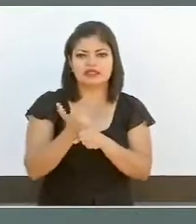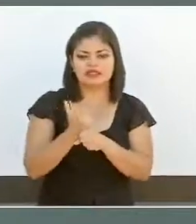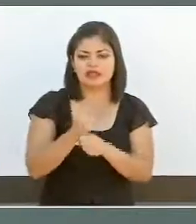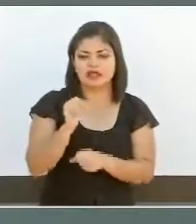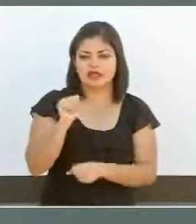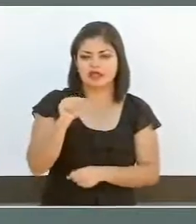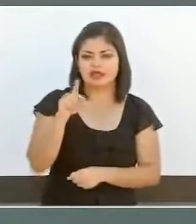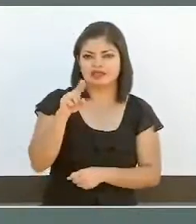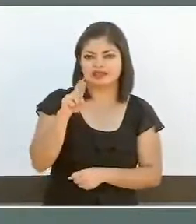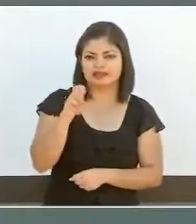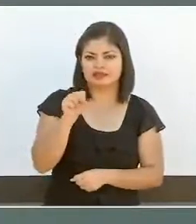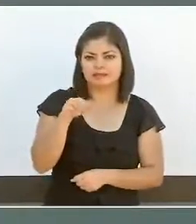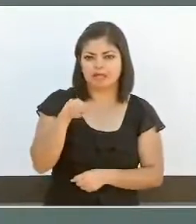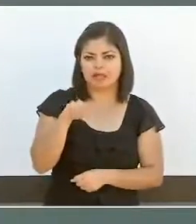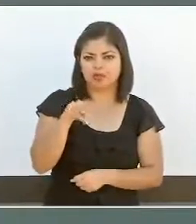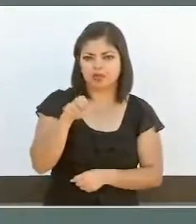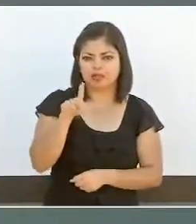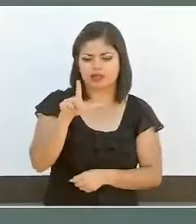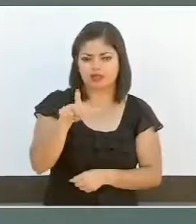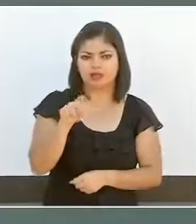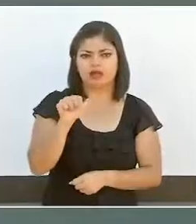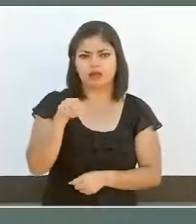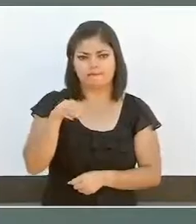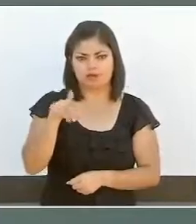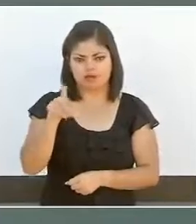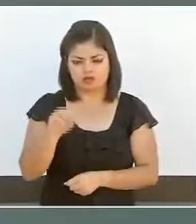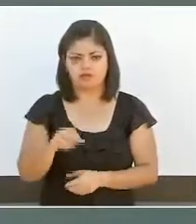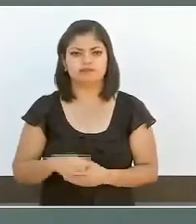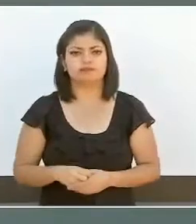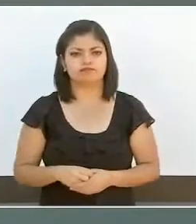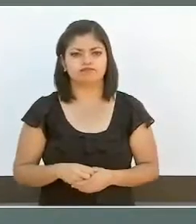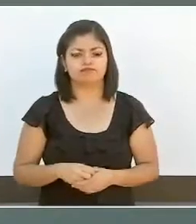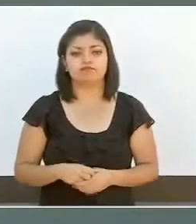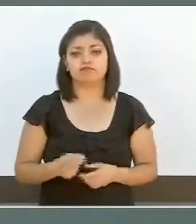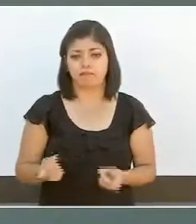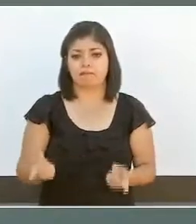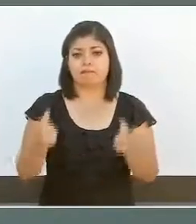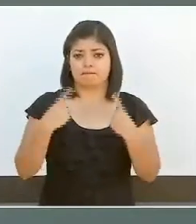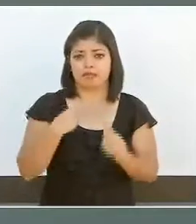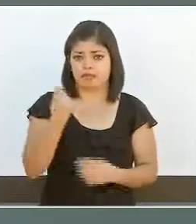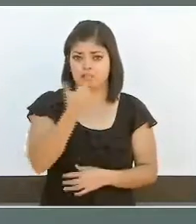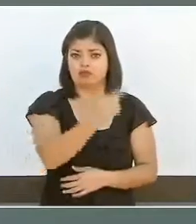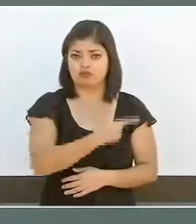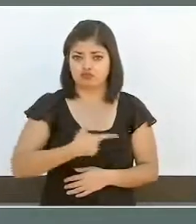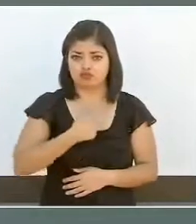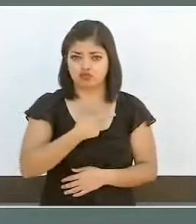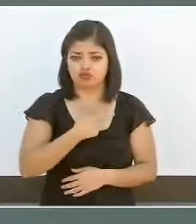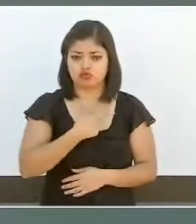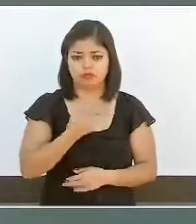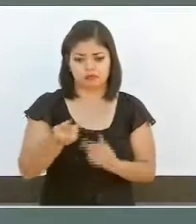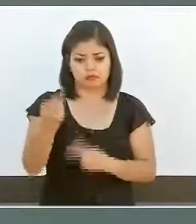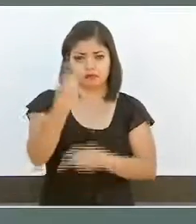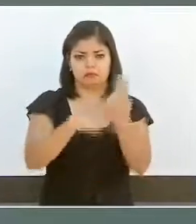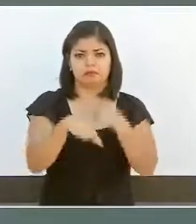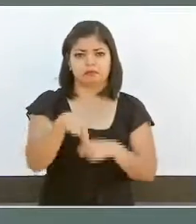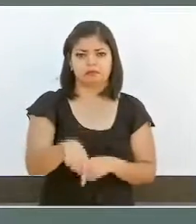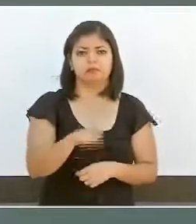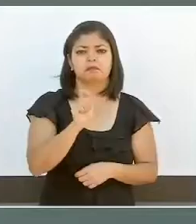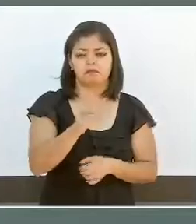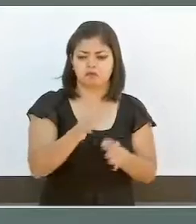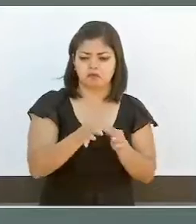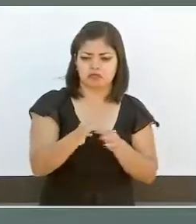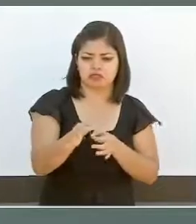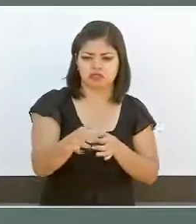López Obrador. Es un gusto estar en este icónico municipio de nuestro país.